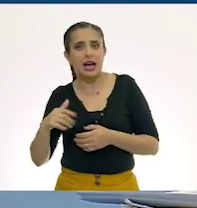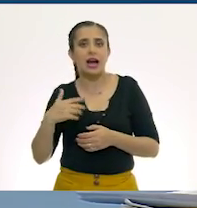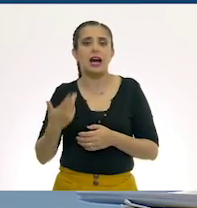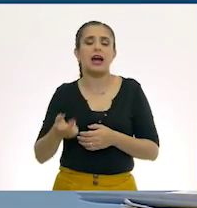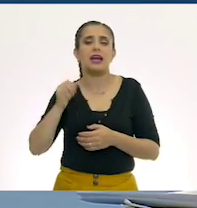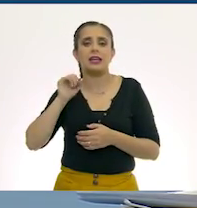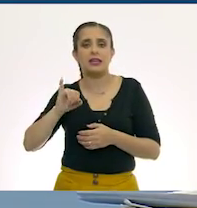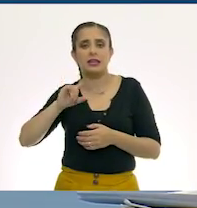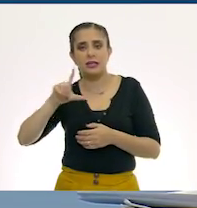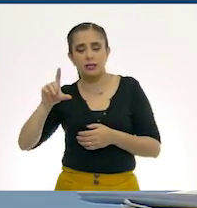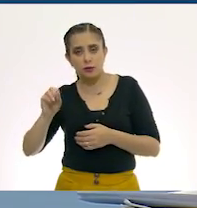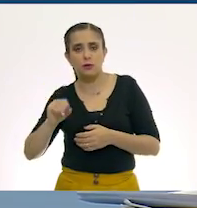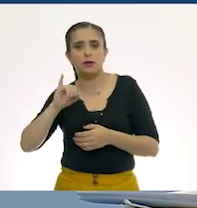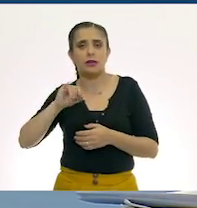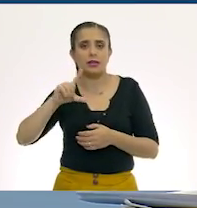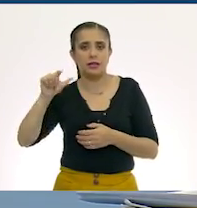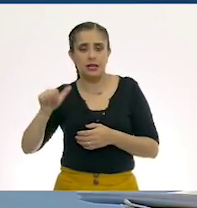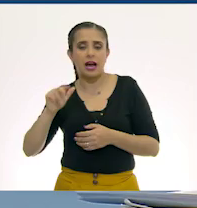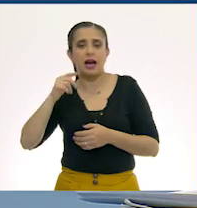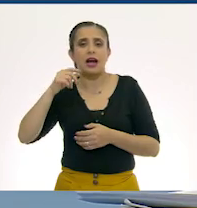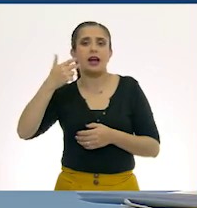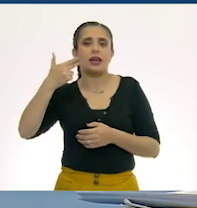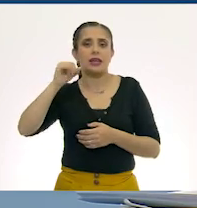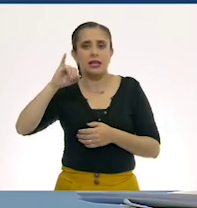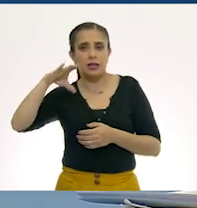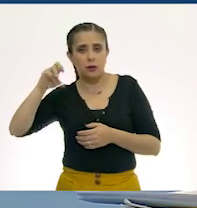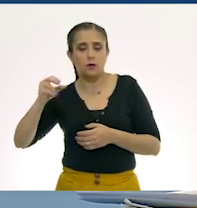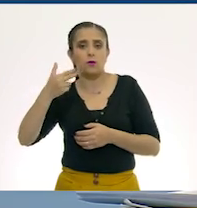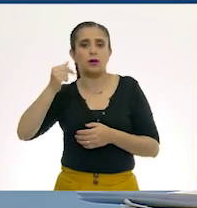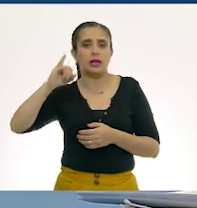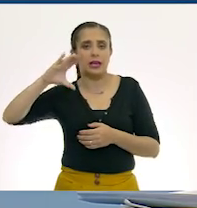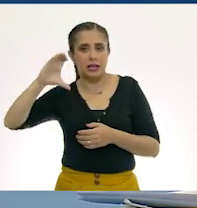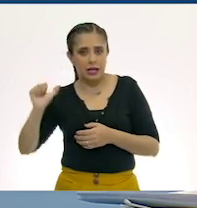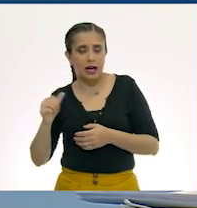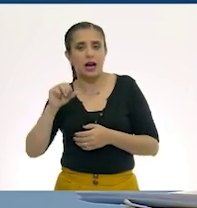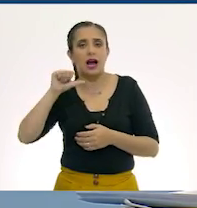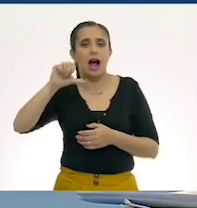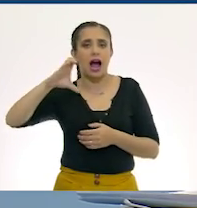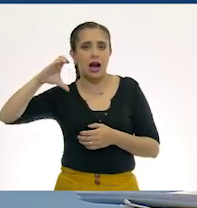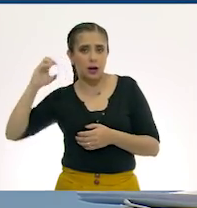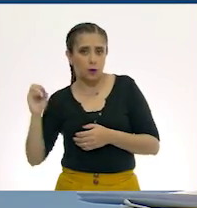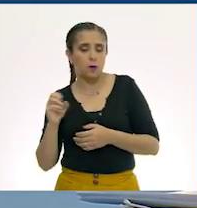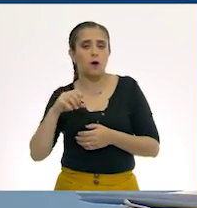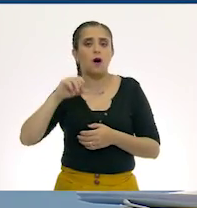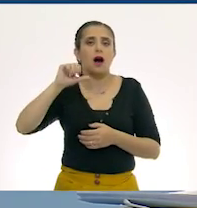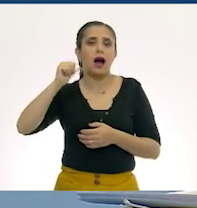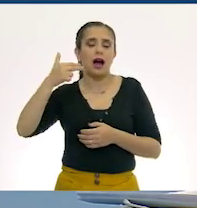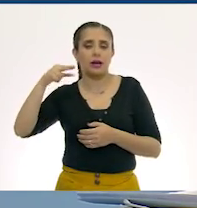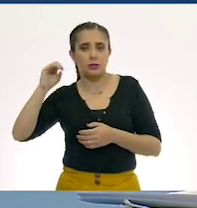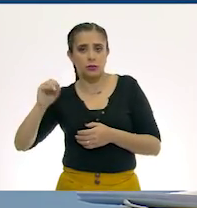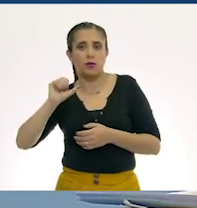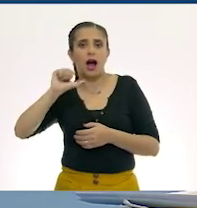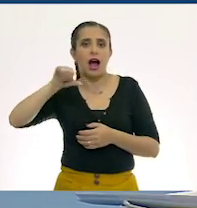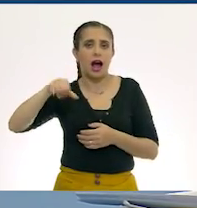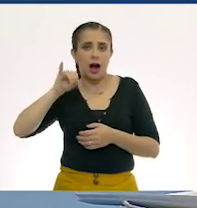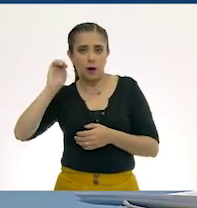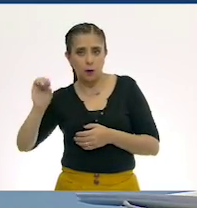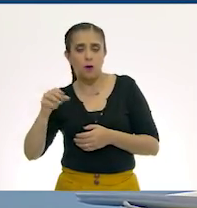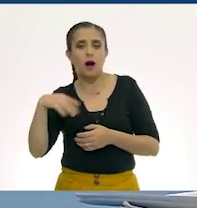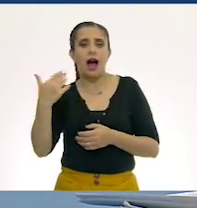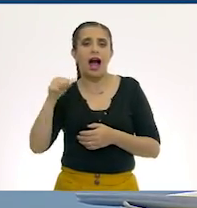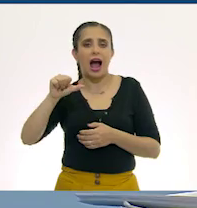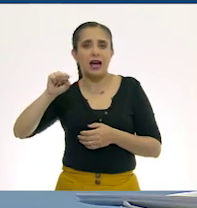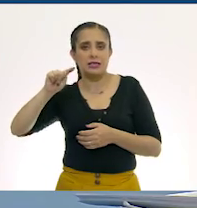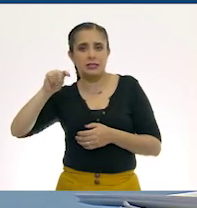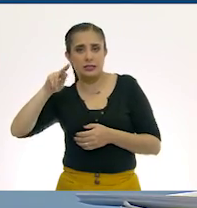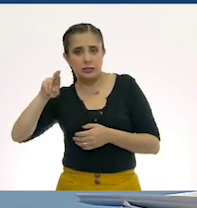illo, illa, ico, ica, aco, aco, ajo, astro,